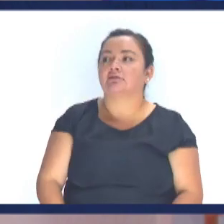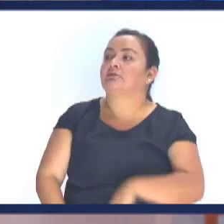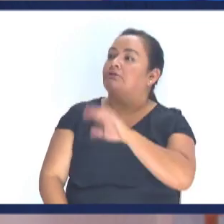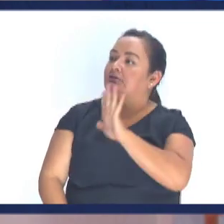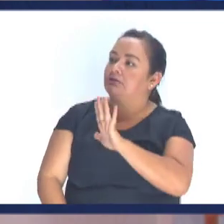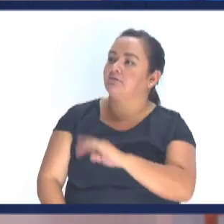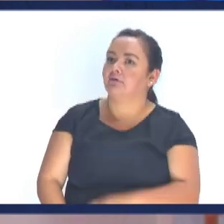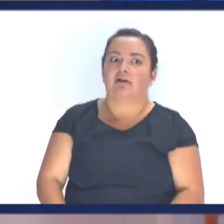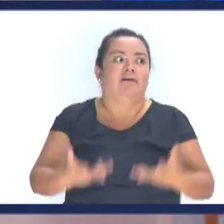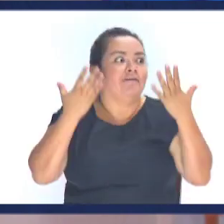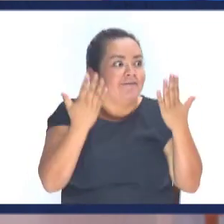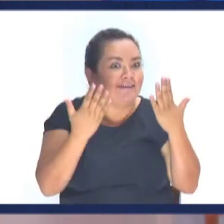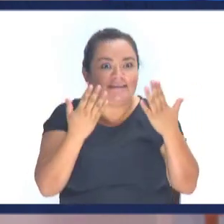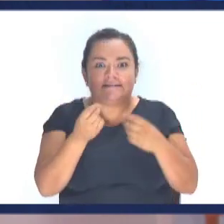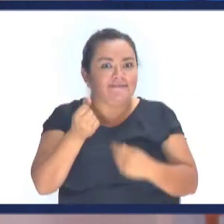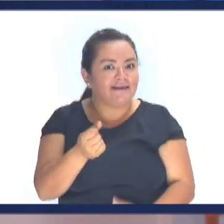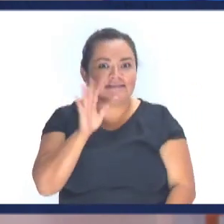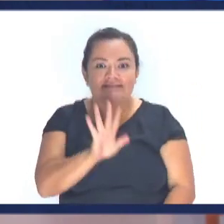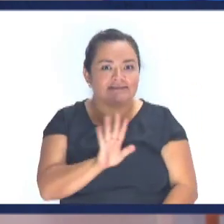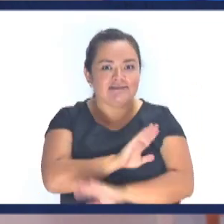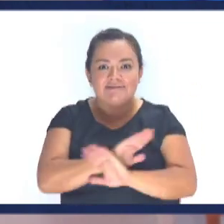Cinco pastor Esa era la respuesta